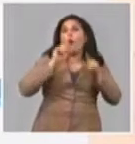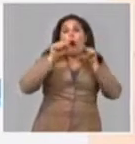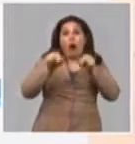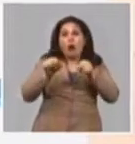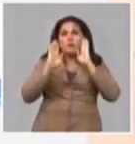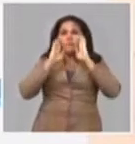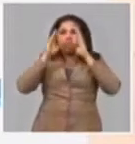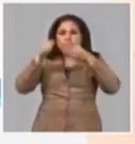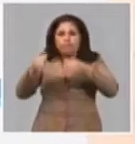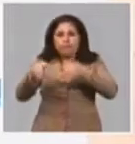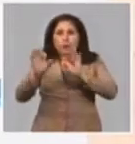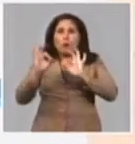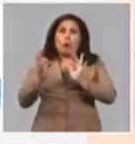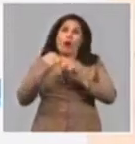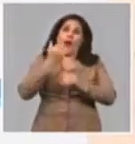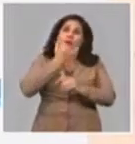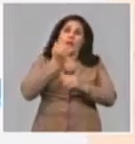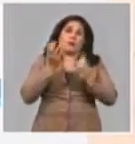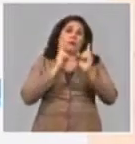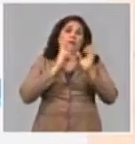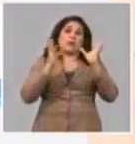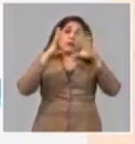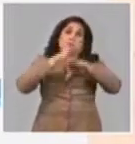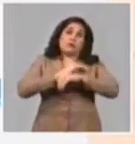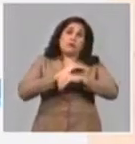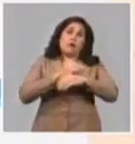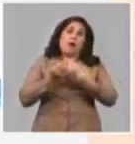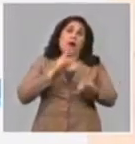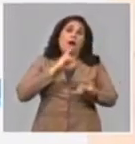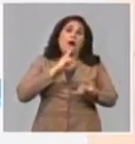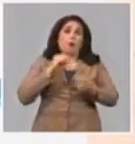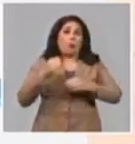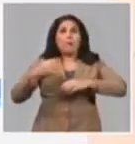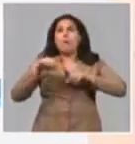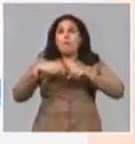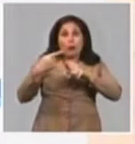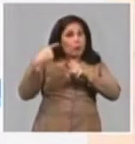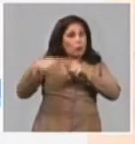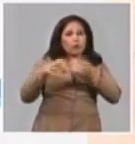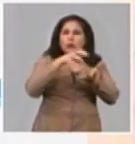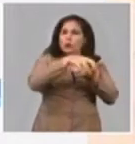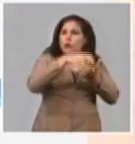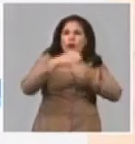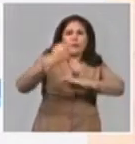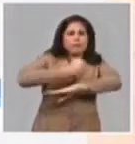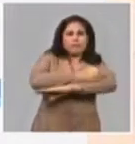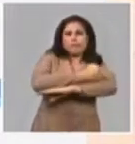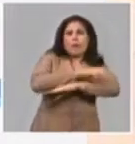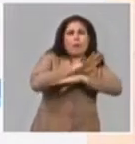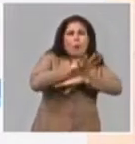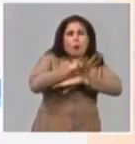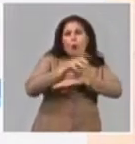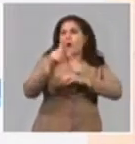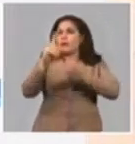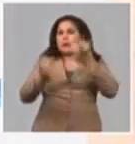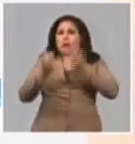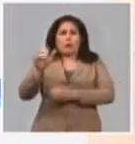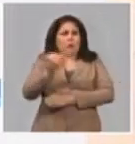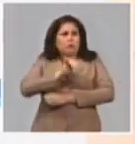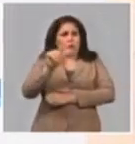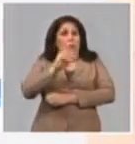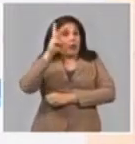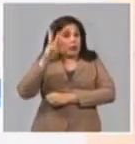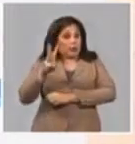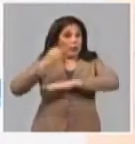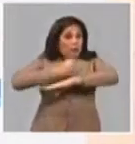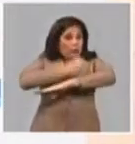afectaciones por la sequía y en los lugares para disminuir tiros de agua en pipa como lo que acaba de ver en Cienfuegos, que con tres